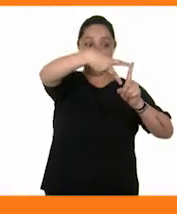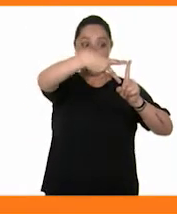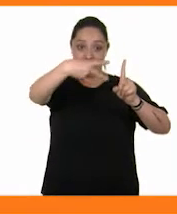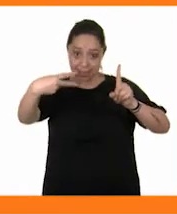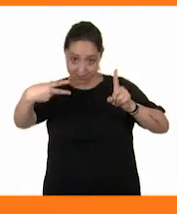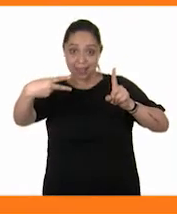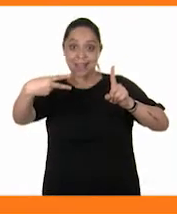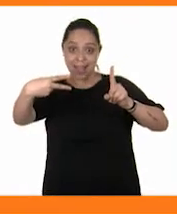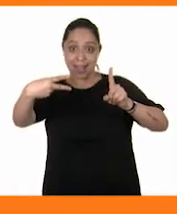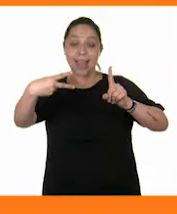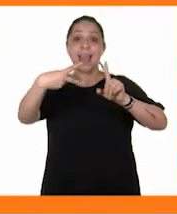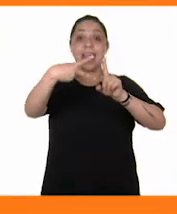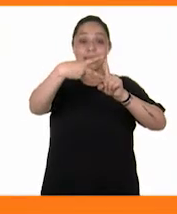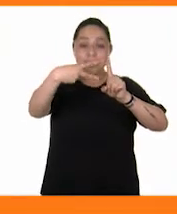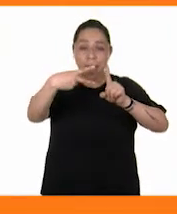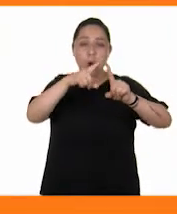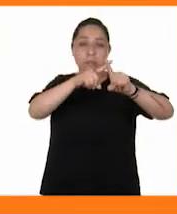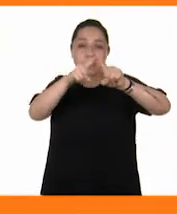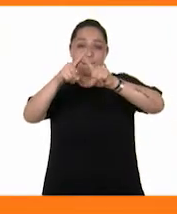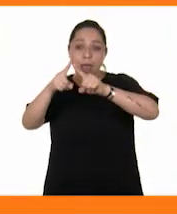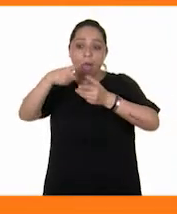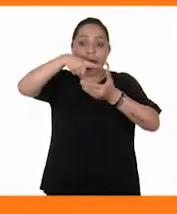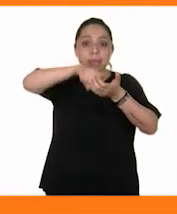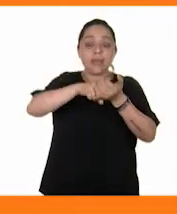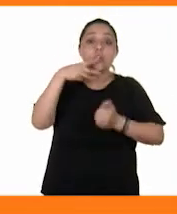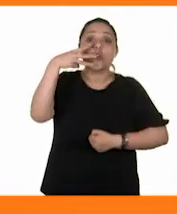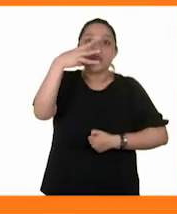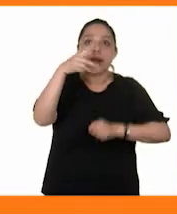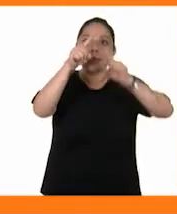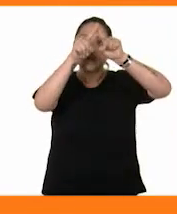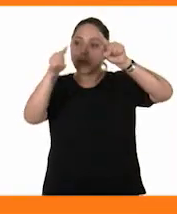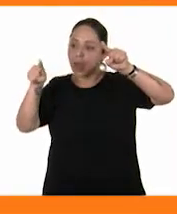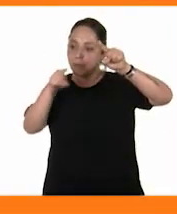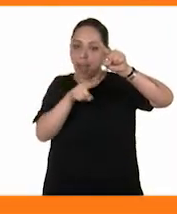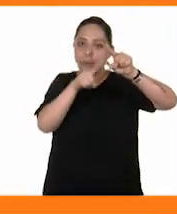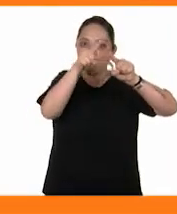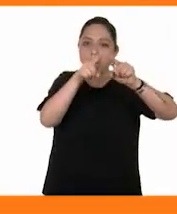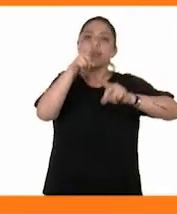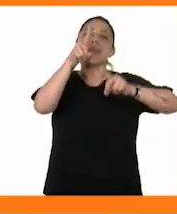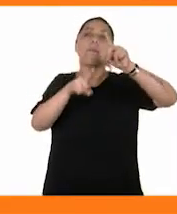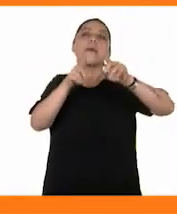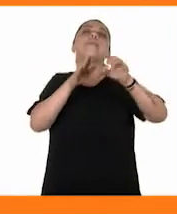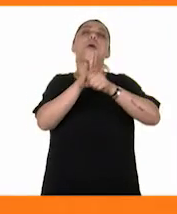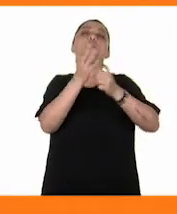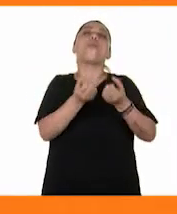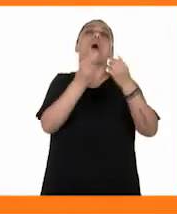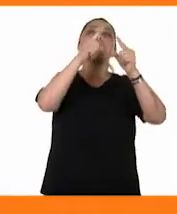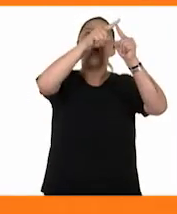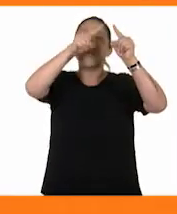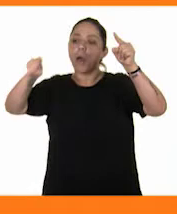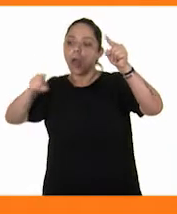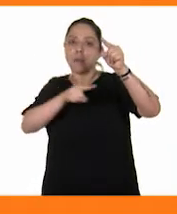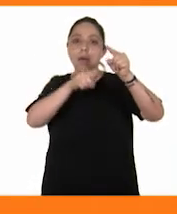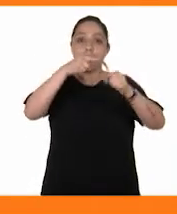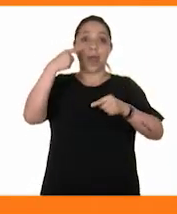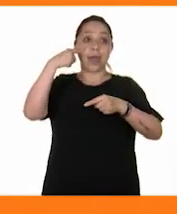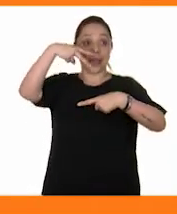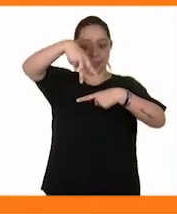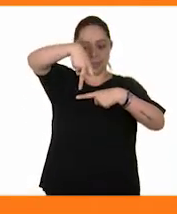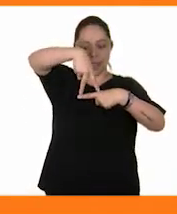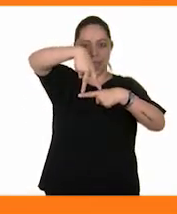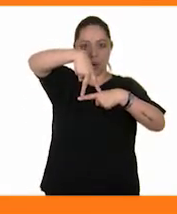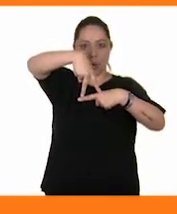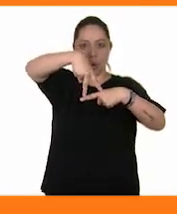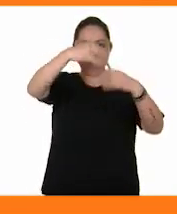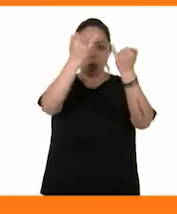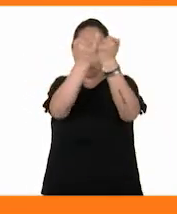Los triángulos son polígonos de tres lados que se clasifican según la medida de cada uno de sus lados. El equilátero es el triángulo